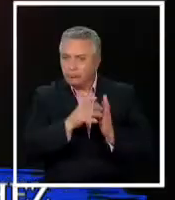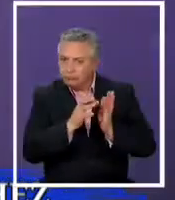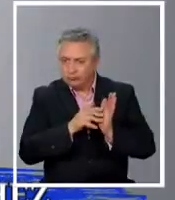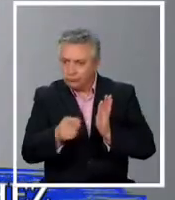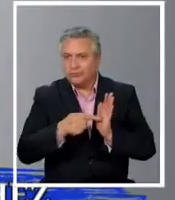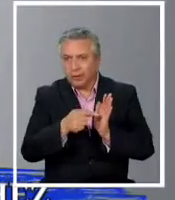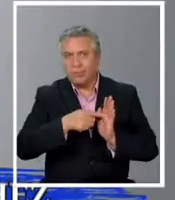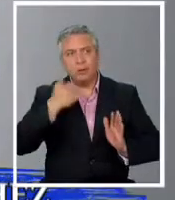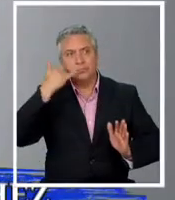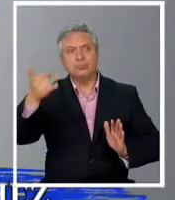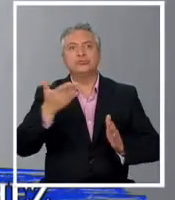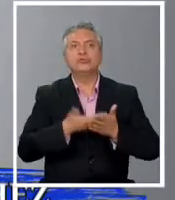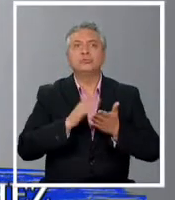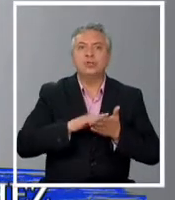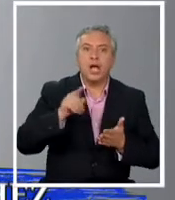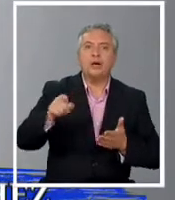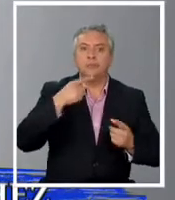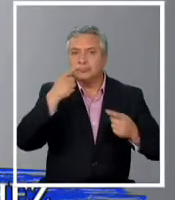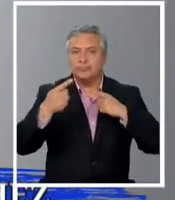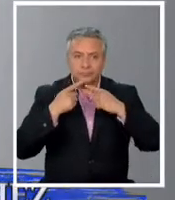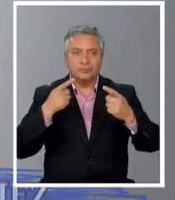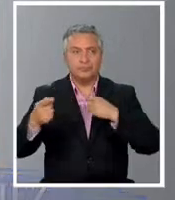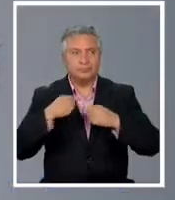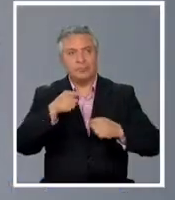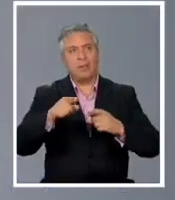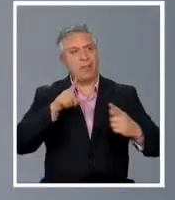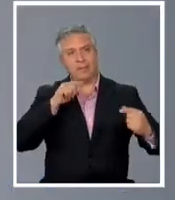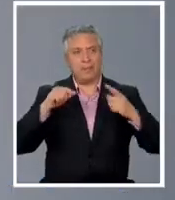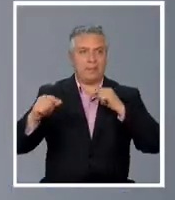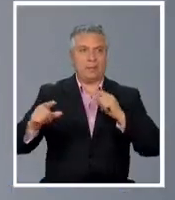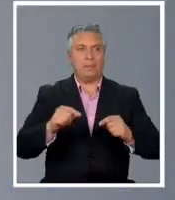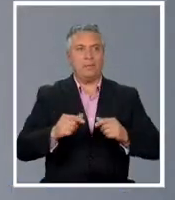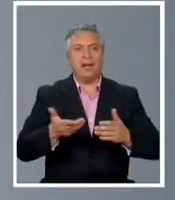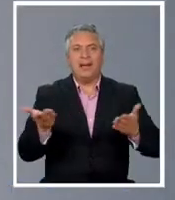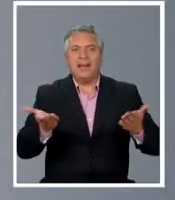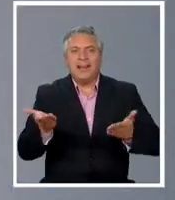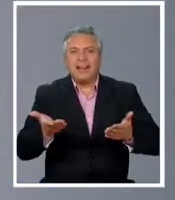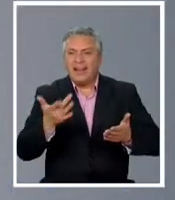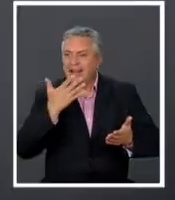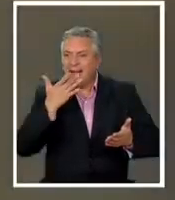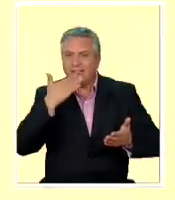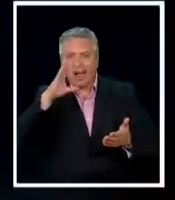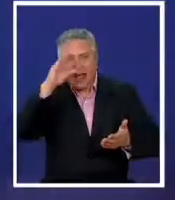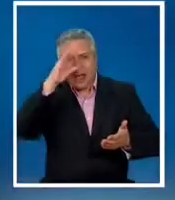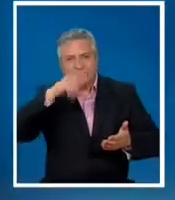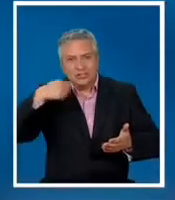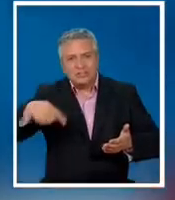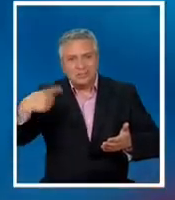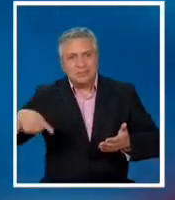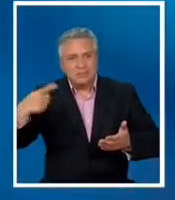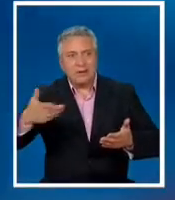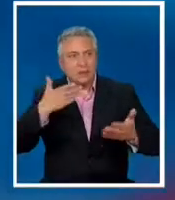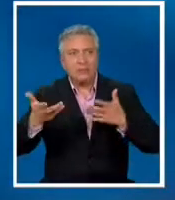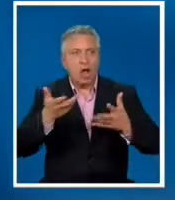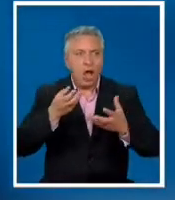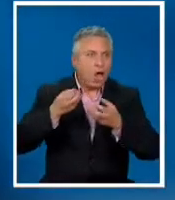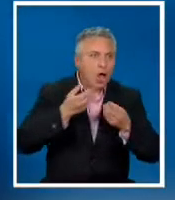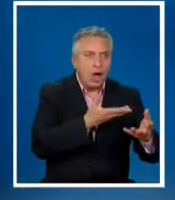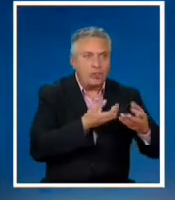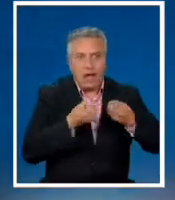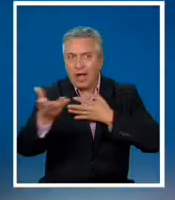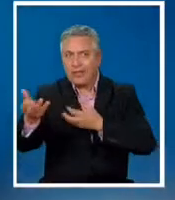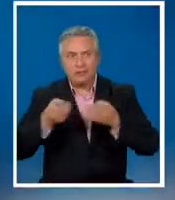el número y para preguntar si estaba y todo y ahí él se ponía a hablar que conversan estos hombres todas las noches siempre se contaban todo